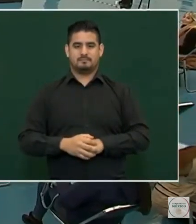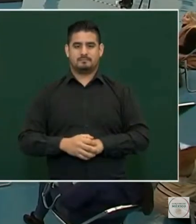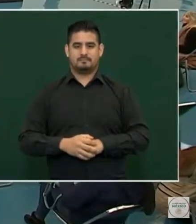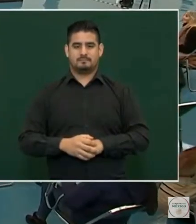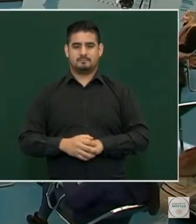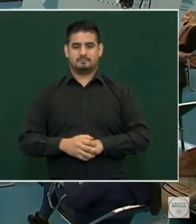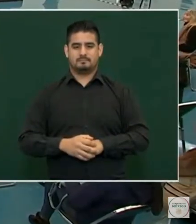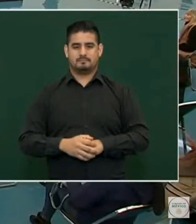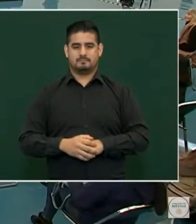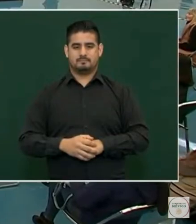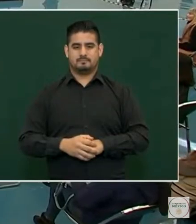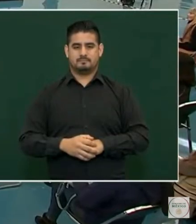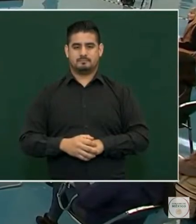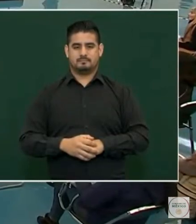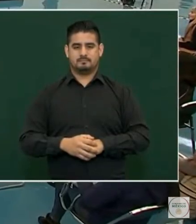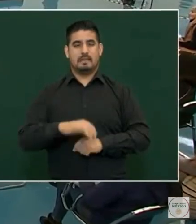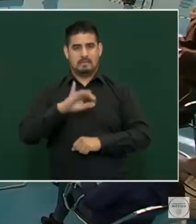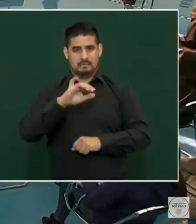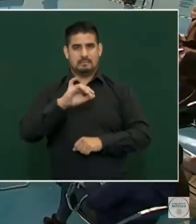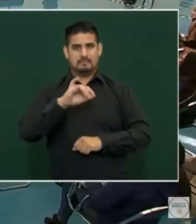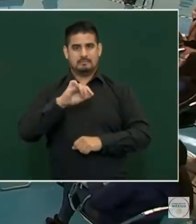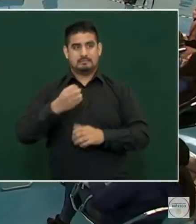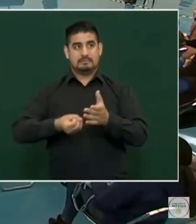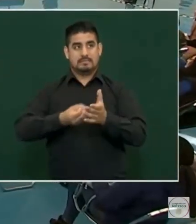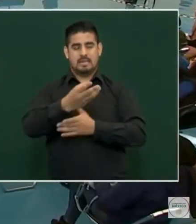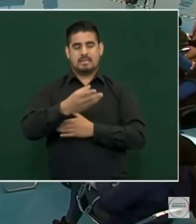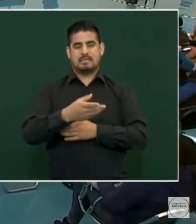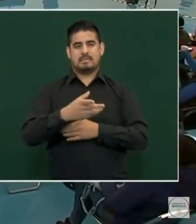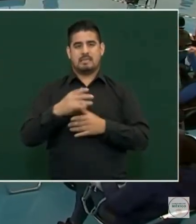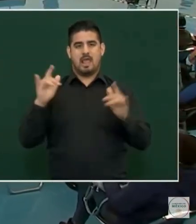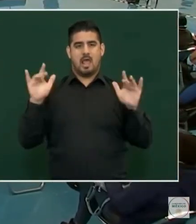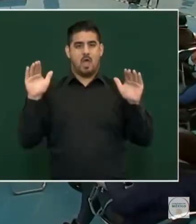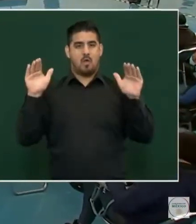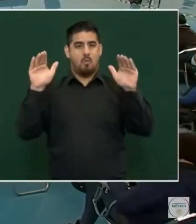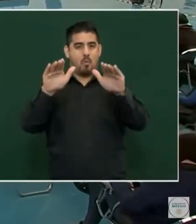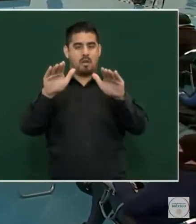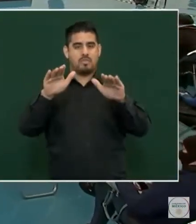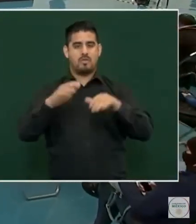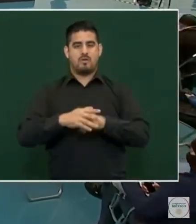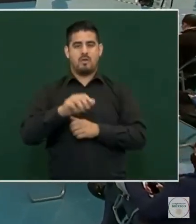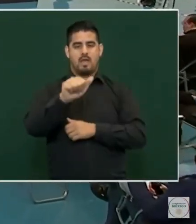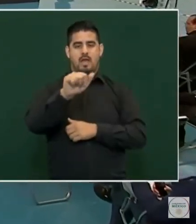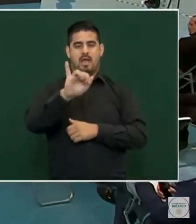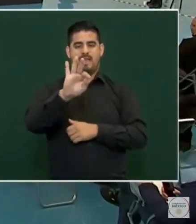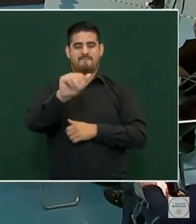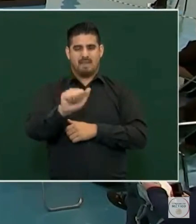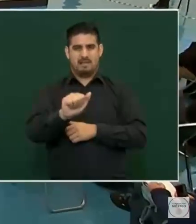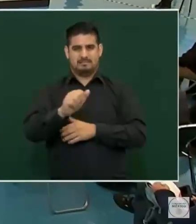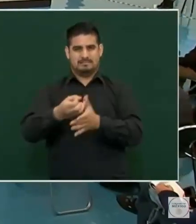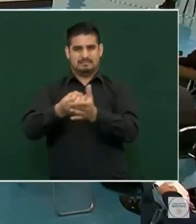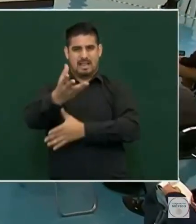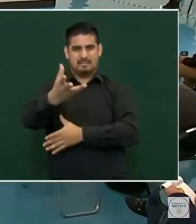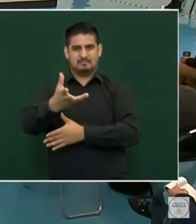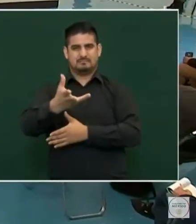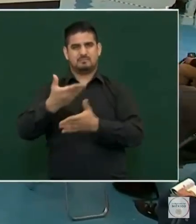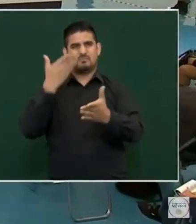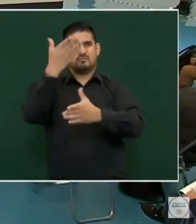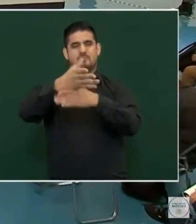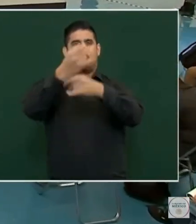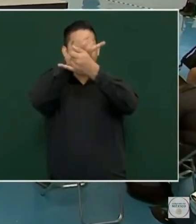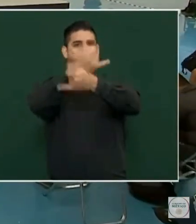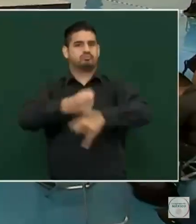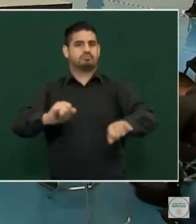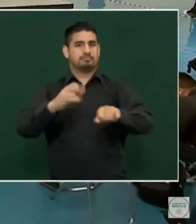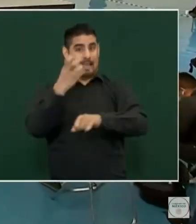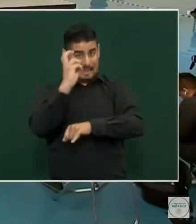Sí, salí de la IFA porque fuimos a inaugurar, esto es una